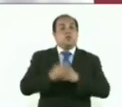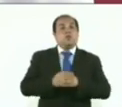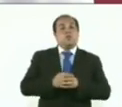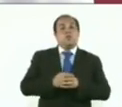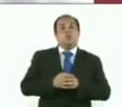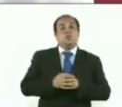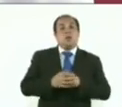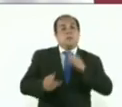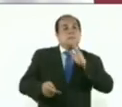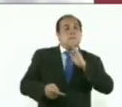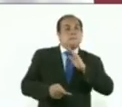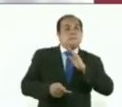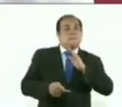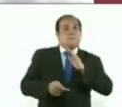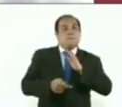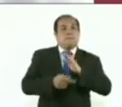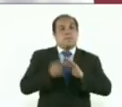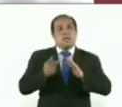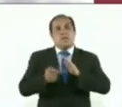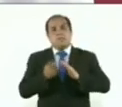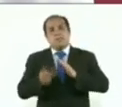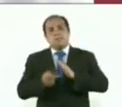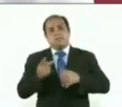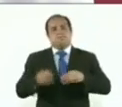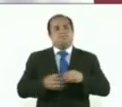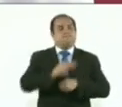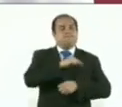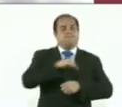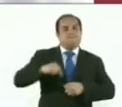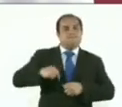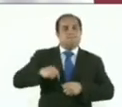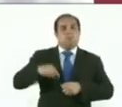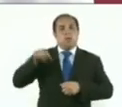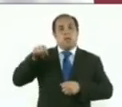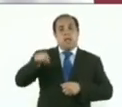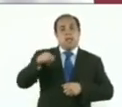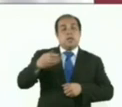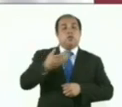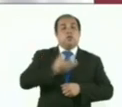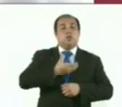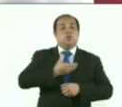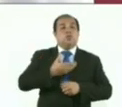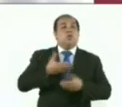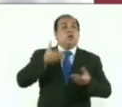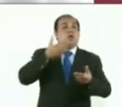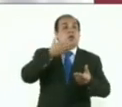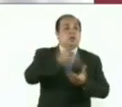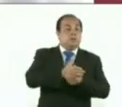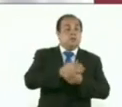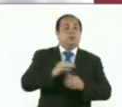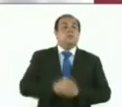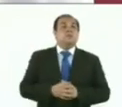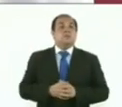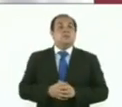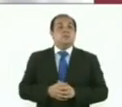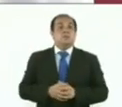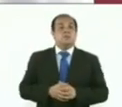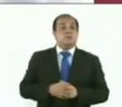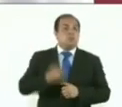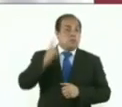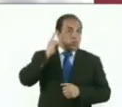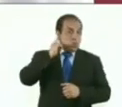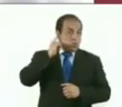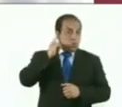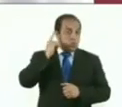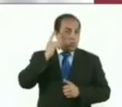veces, decenas y decenas de veces que estuvimos en el Zócalo Capitalino, escuchando a